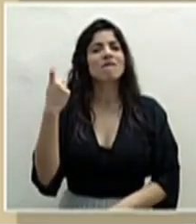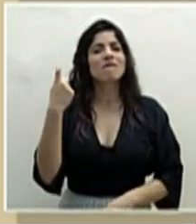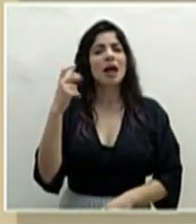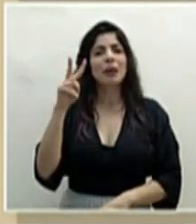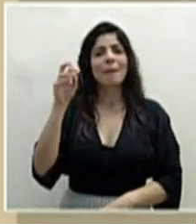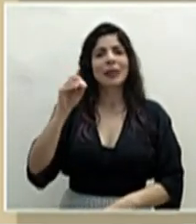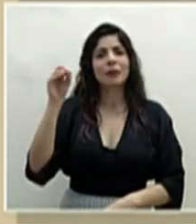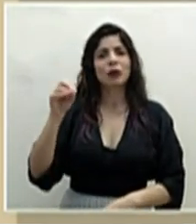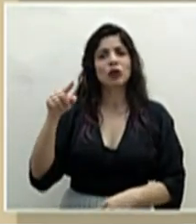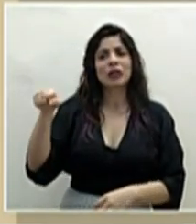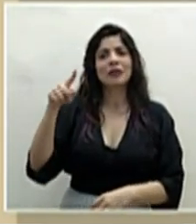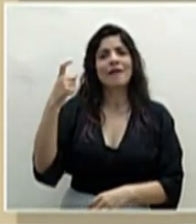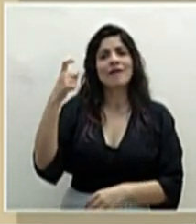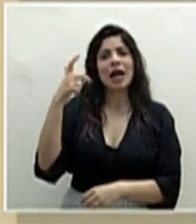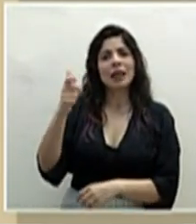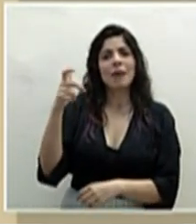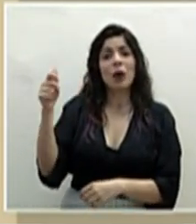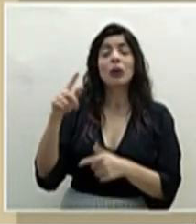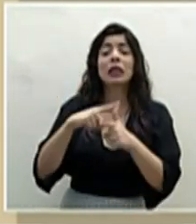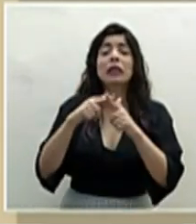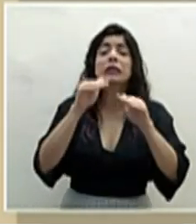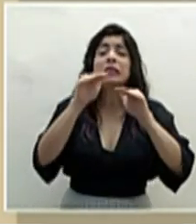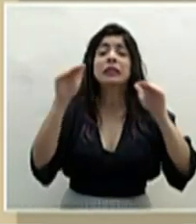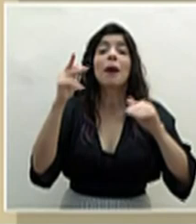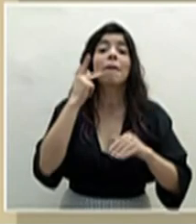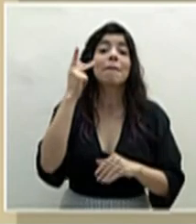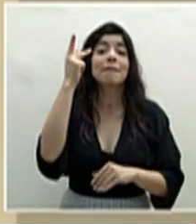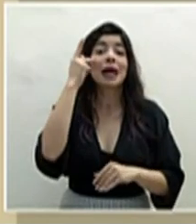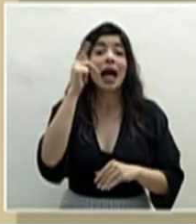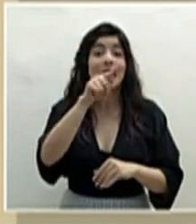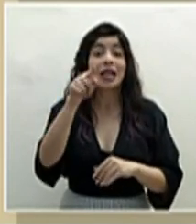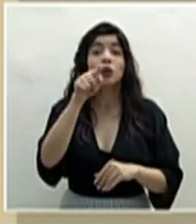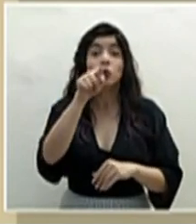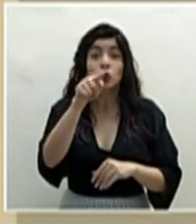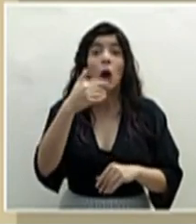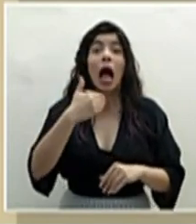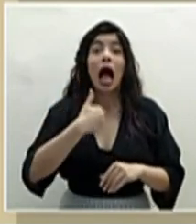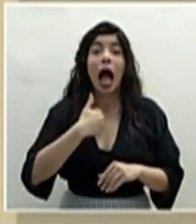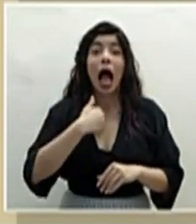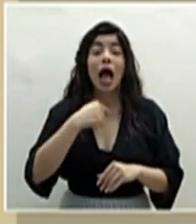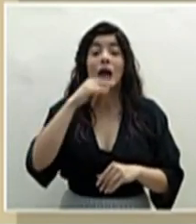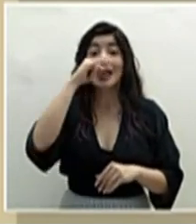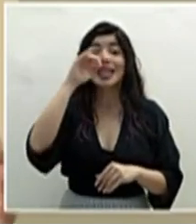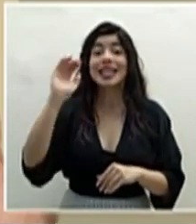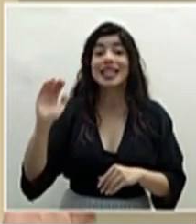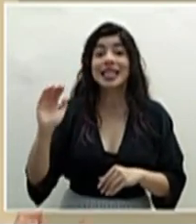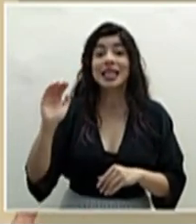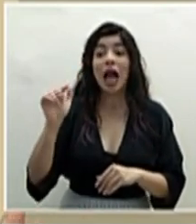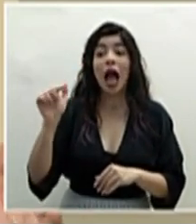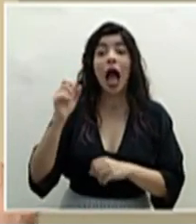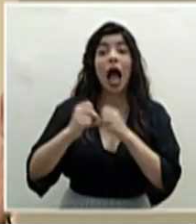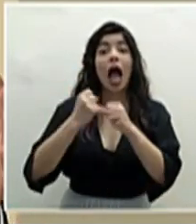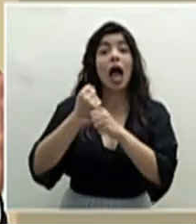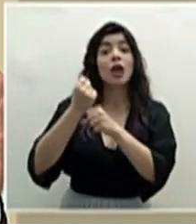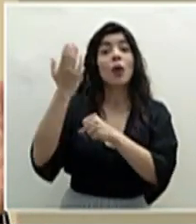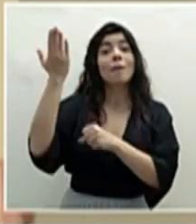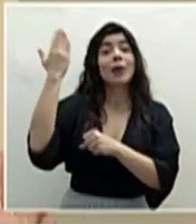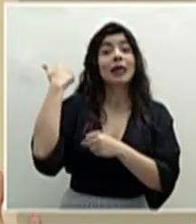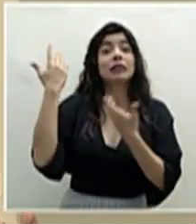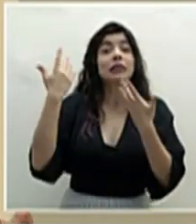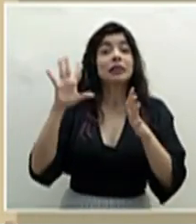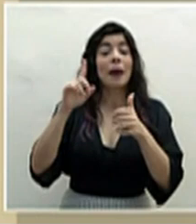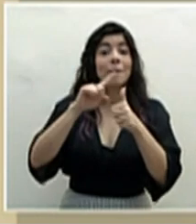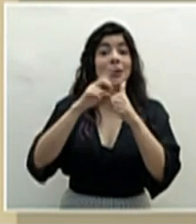20%. Entonces, para todos esos padres de familia que tienen una niña que el año pasado recibió su